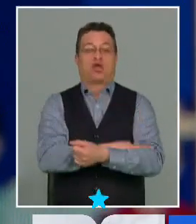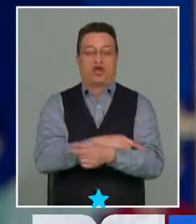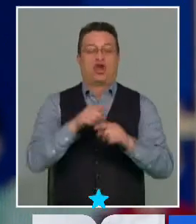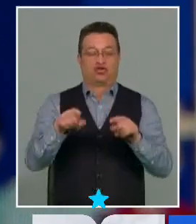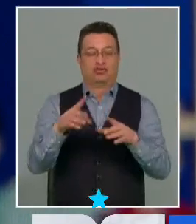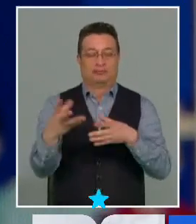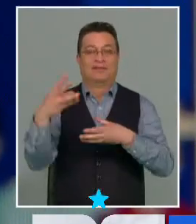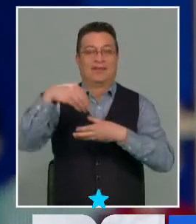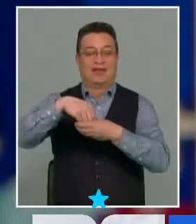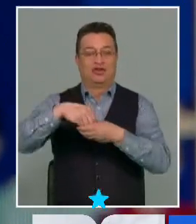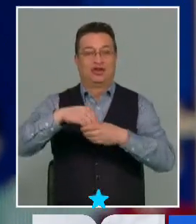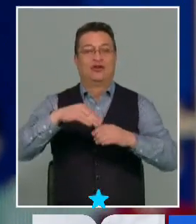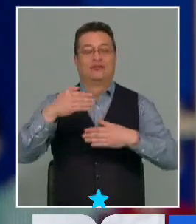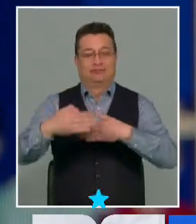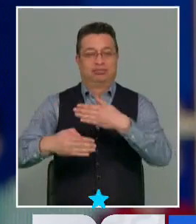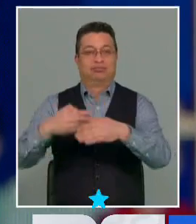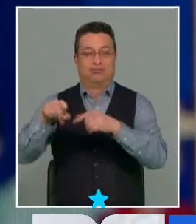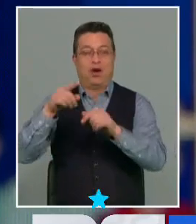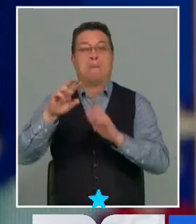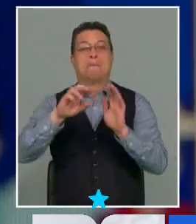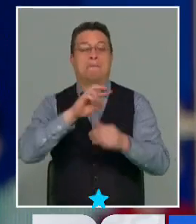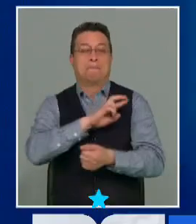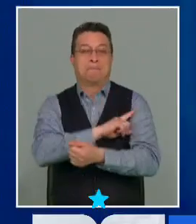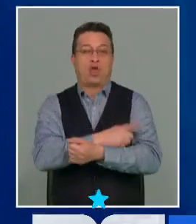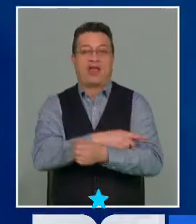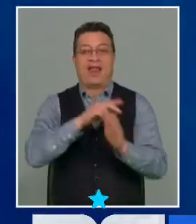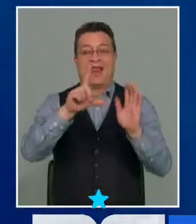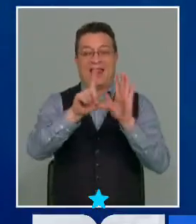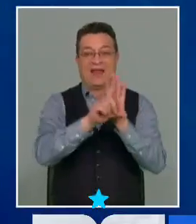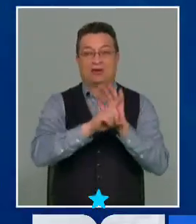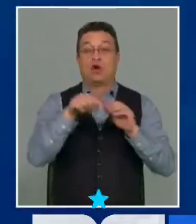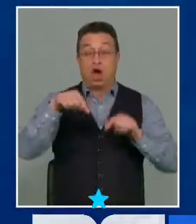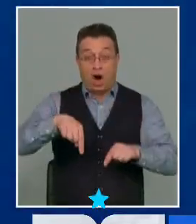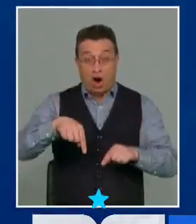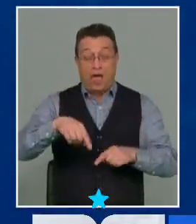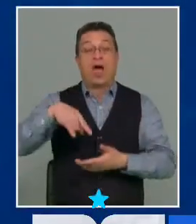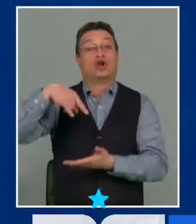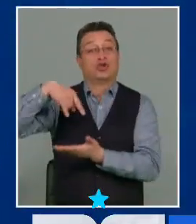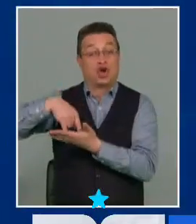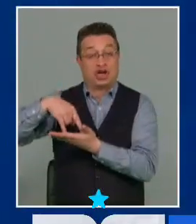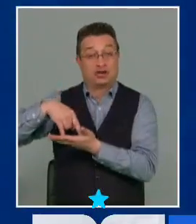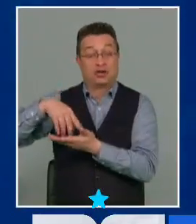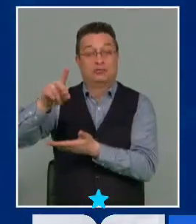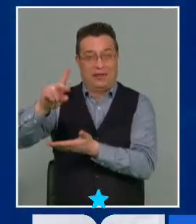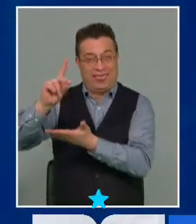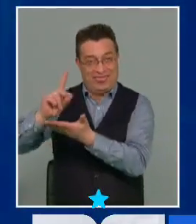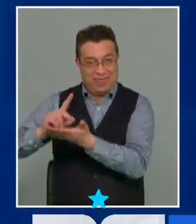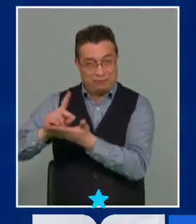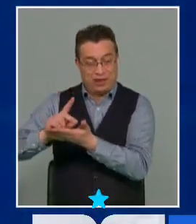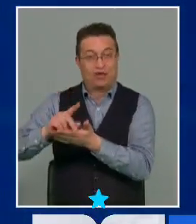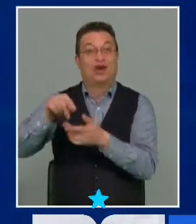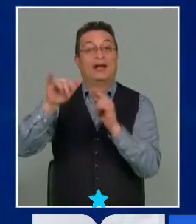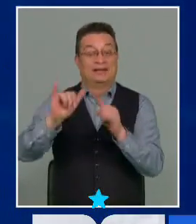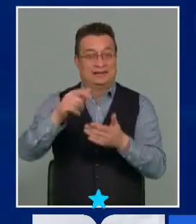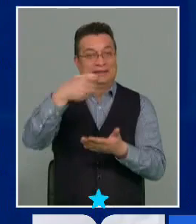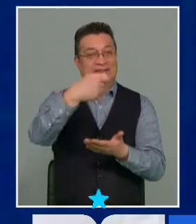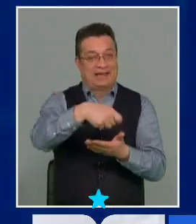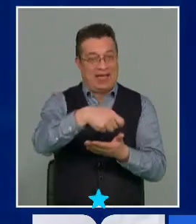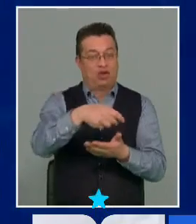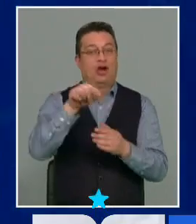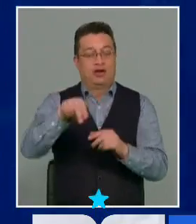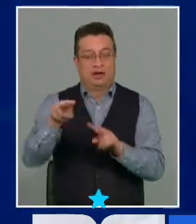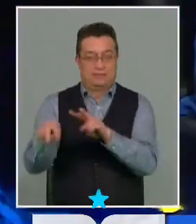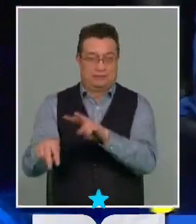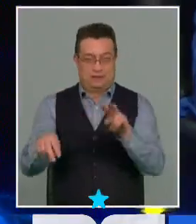del esquema del futuro poder legislativo en Chile. Pongámoslo actual, el Congreso está compuesto de la Cámara de Diputadas y Diputados y el Senado. Y el